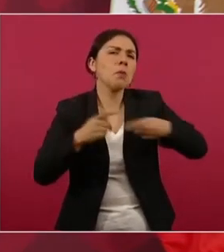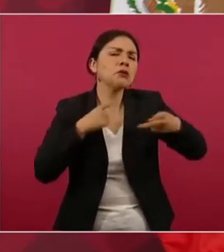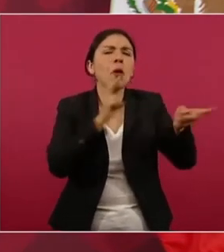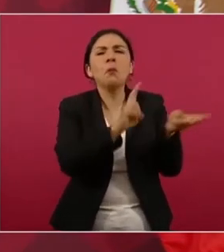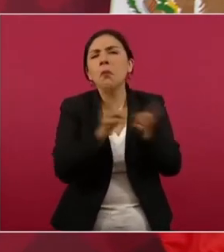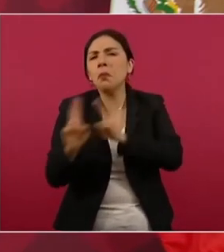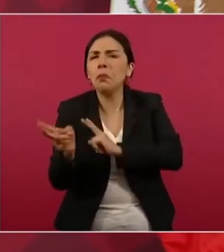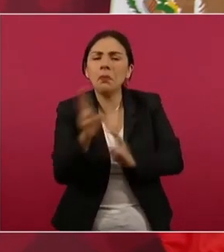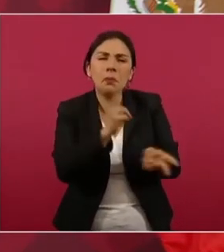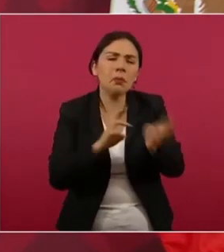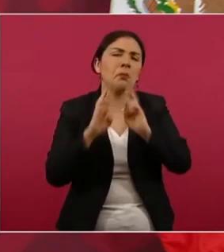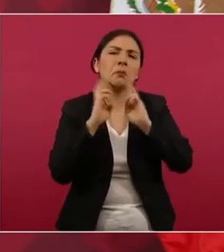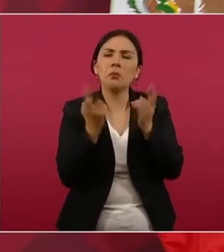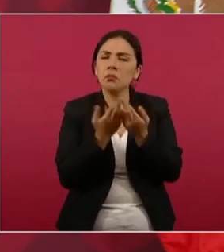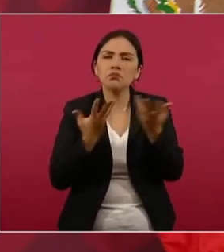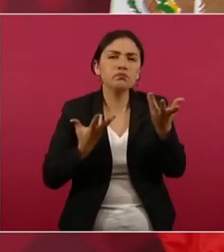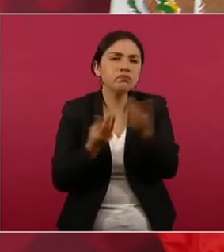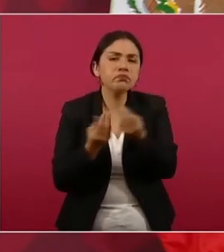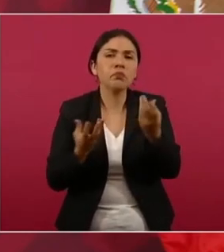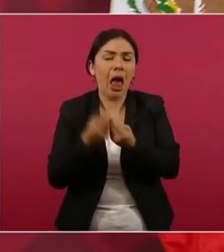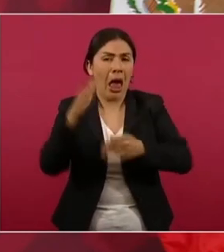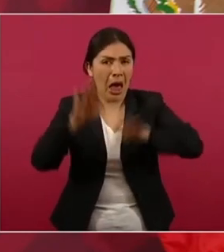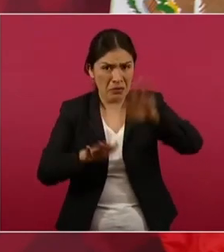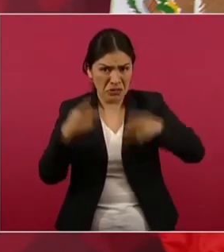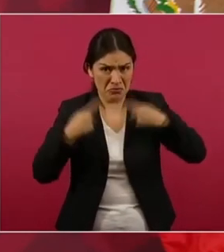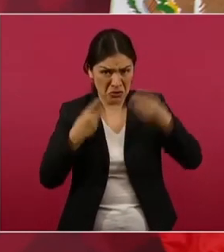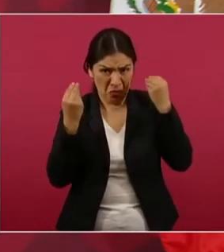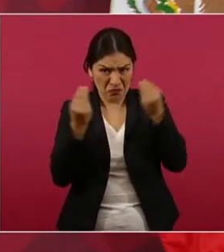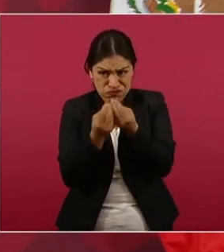eran pocos.